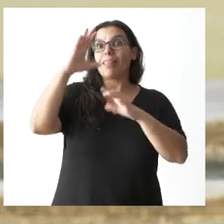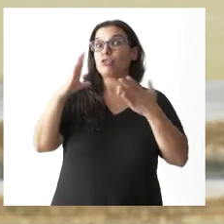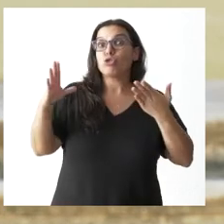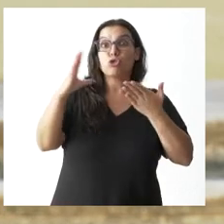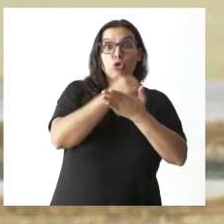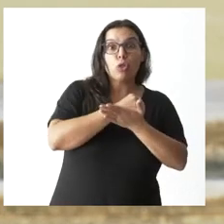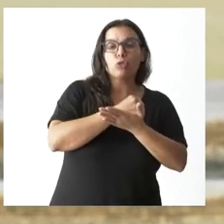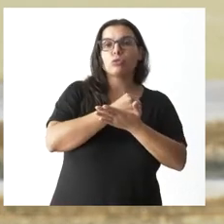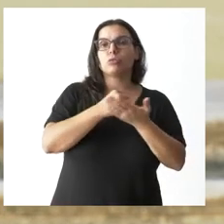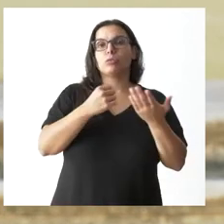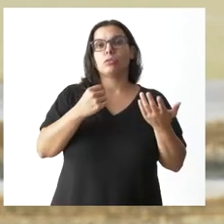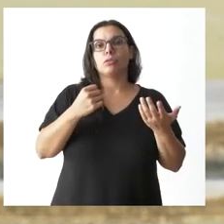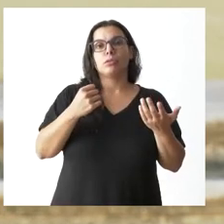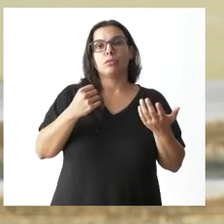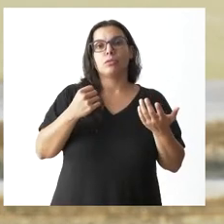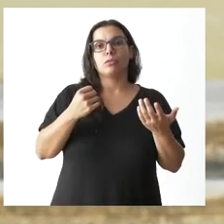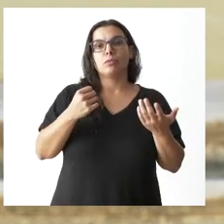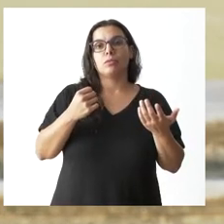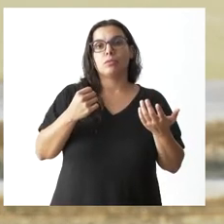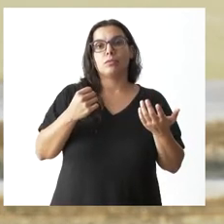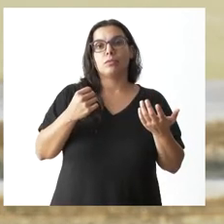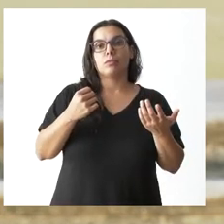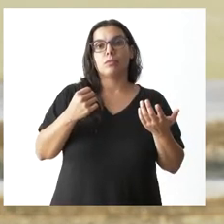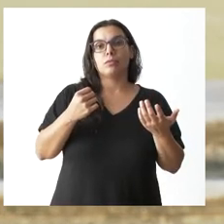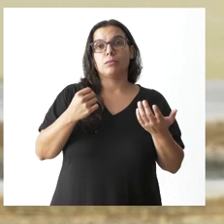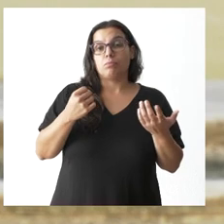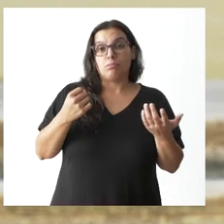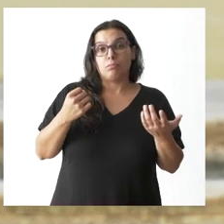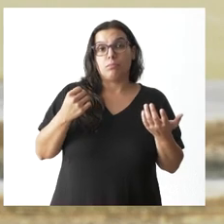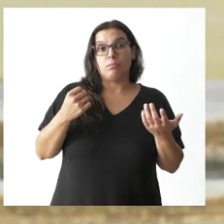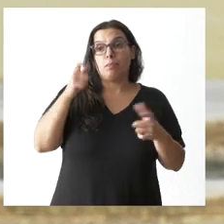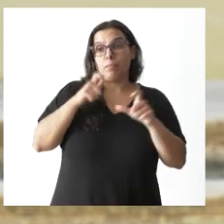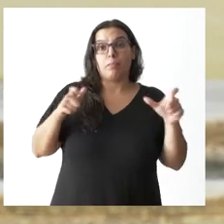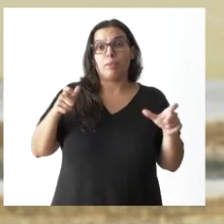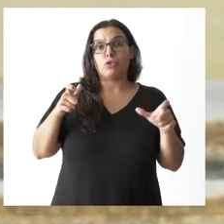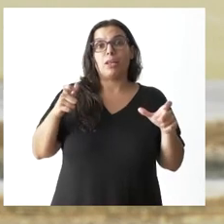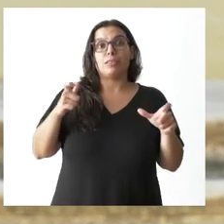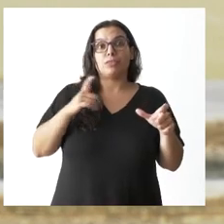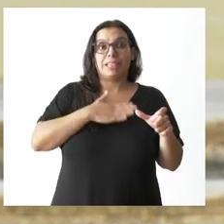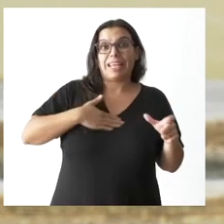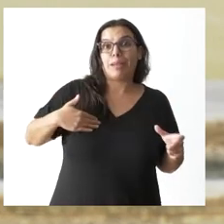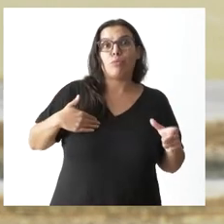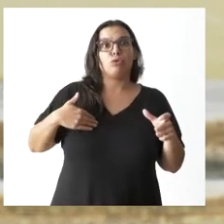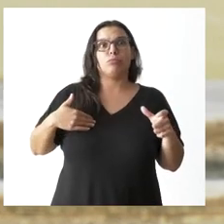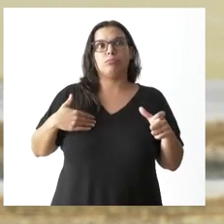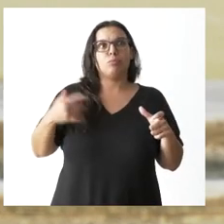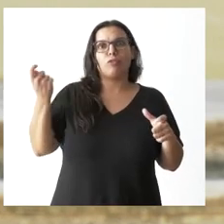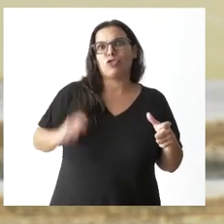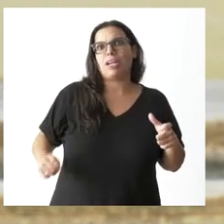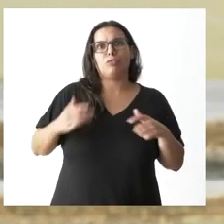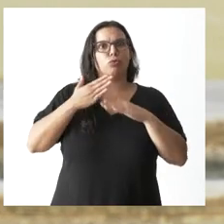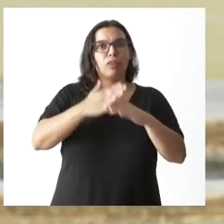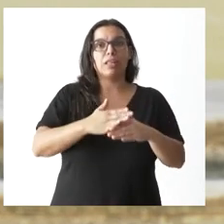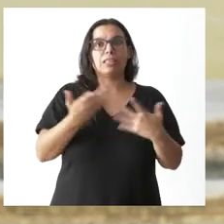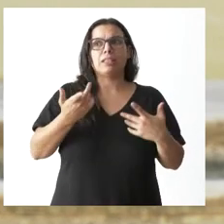profesionales que debemos tener y eso genera nos